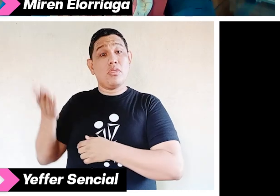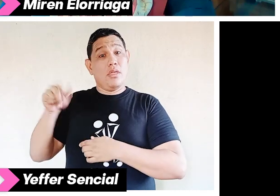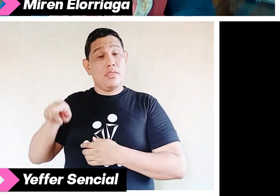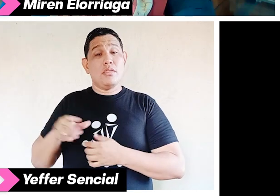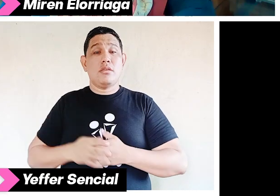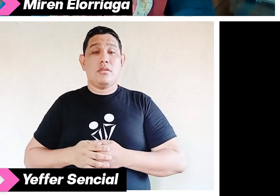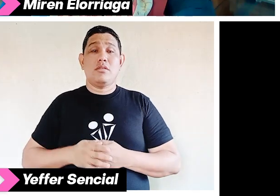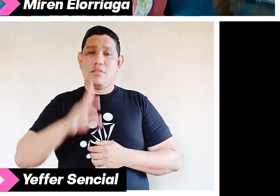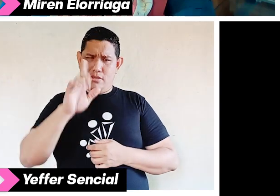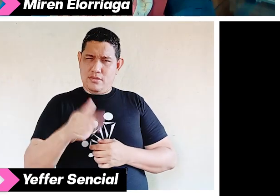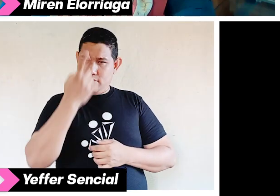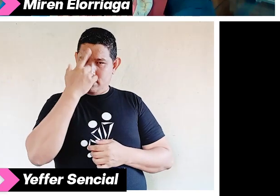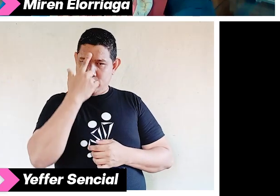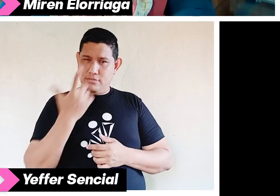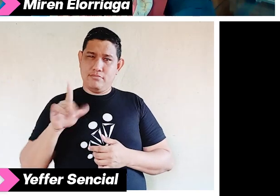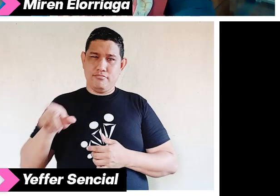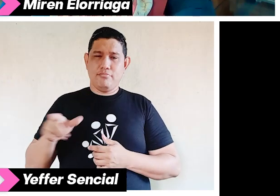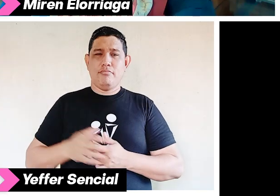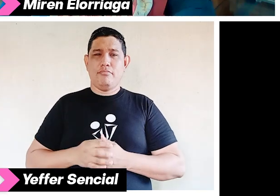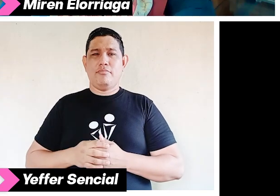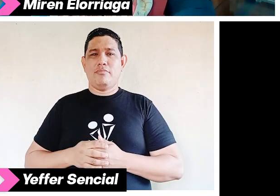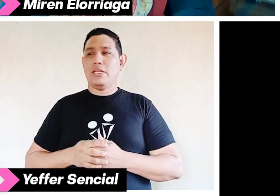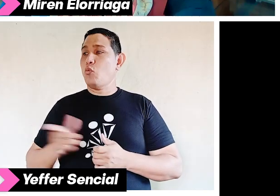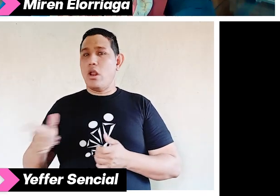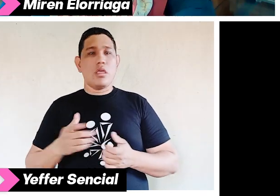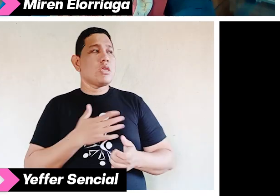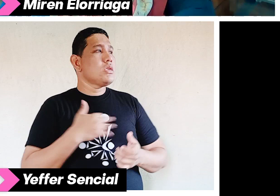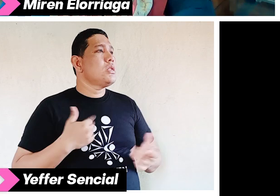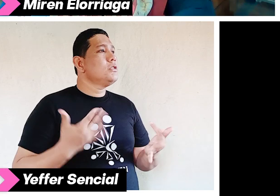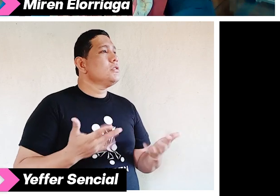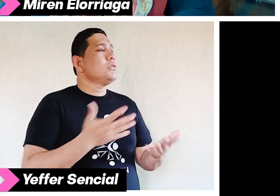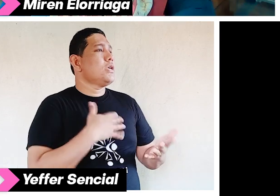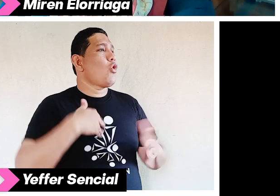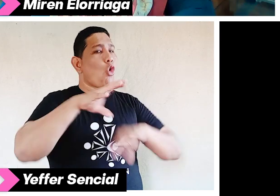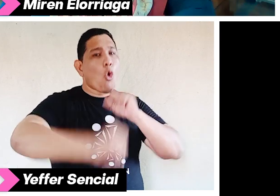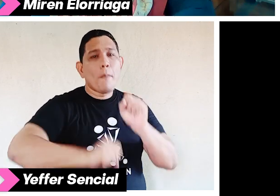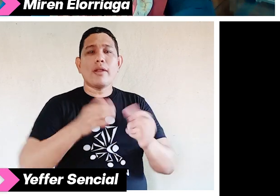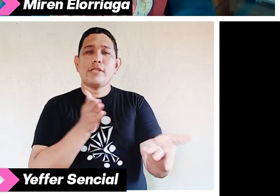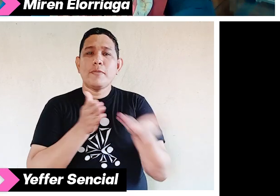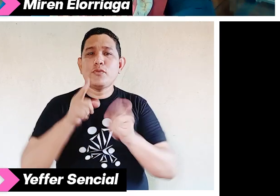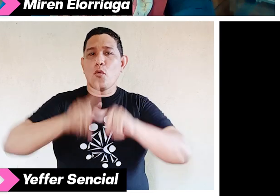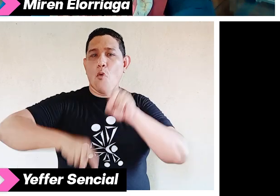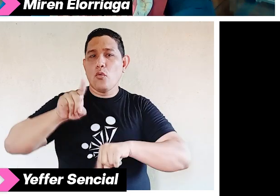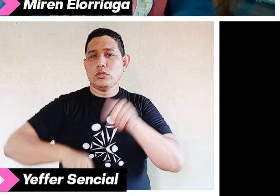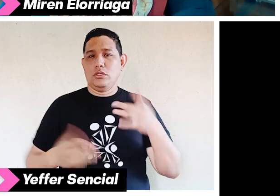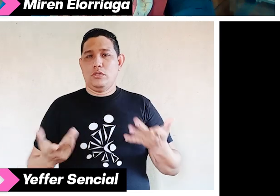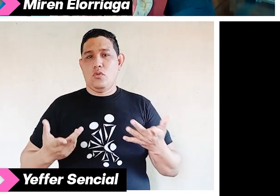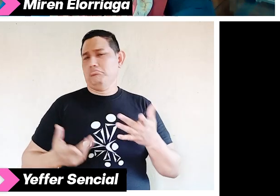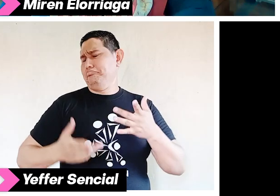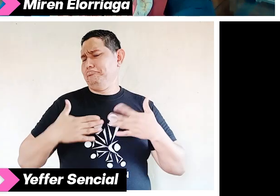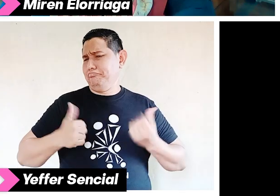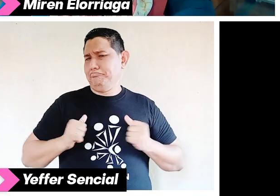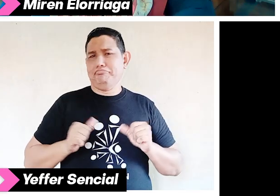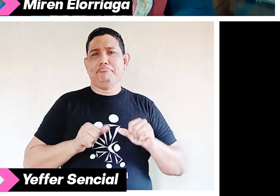que también está ansioso y tiene interés en nuestros servicios o en nuestro producto, lo que